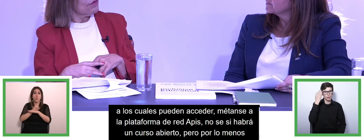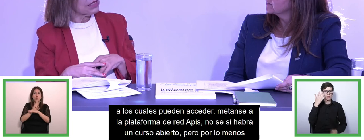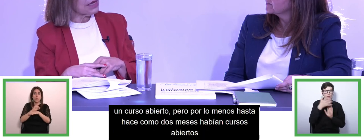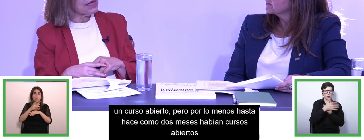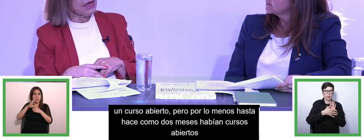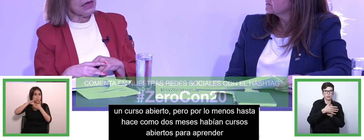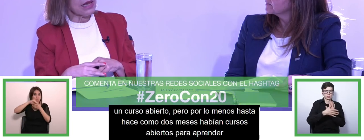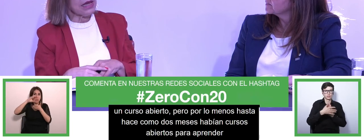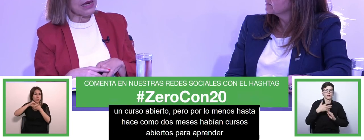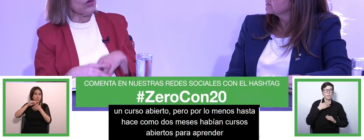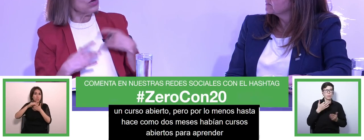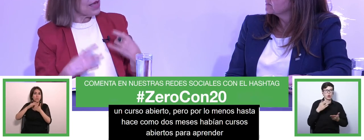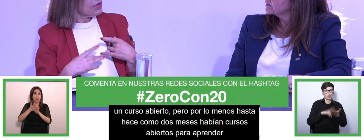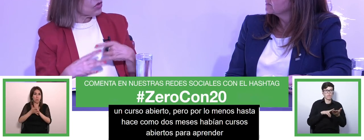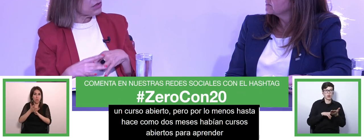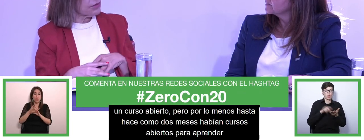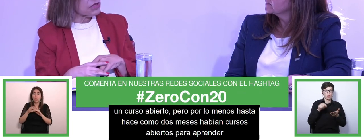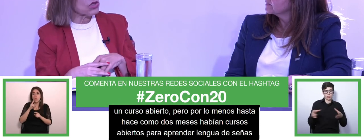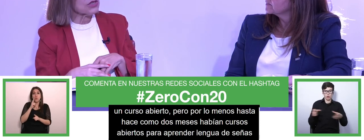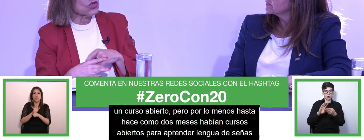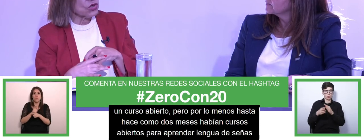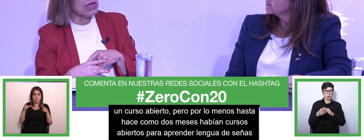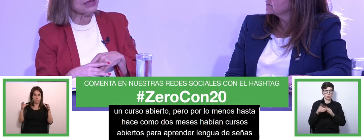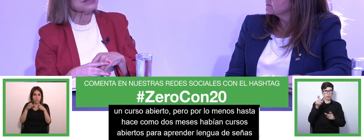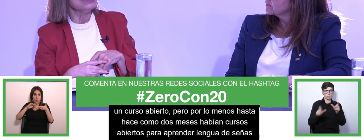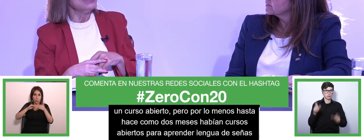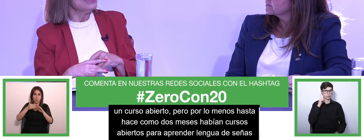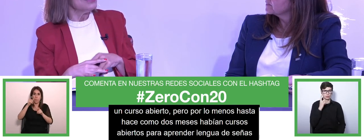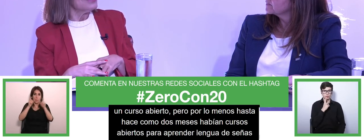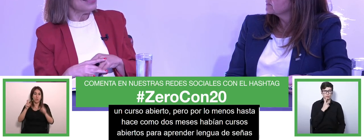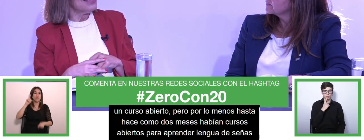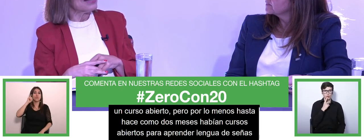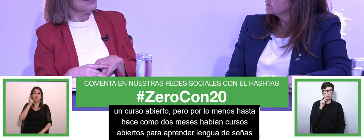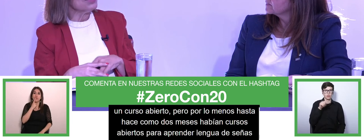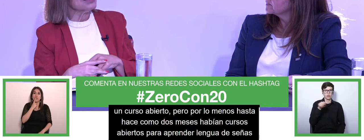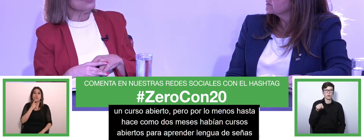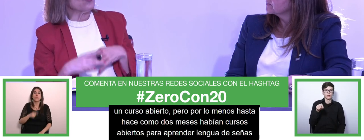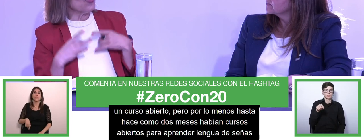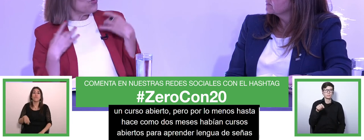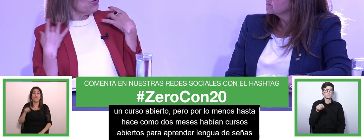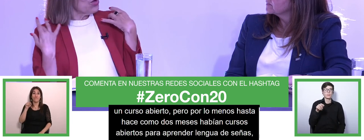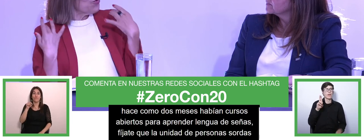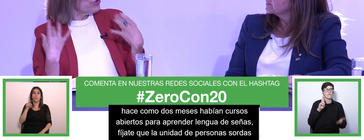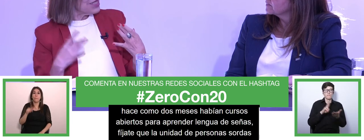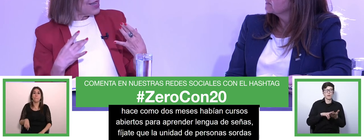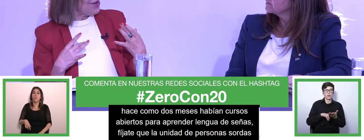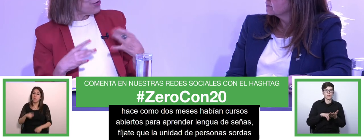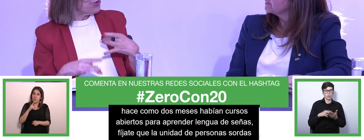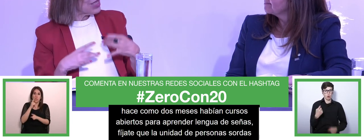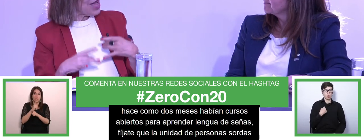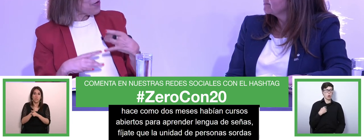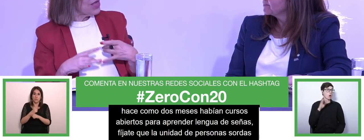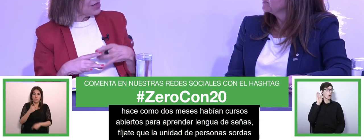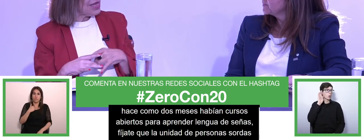fíjate que la comunidad perdón de personas sordas realmente como uno escucha